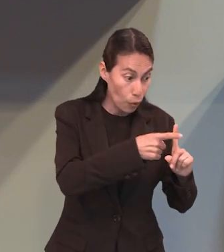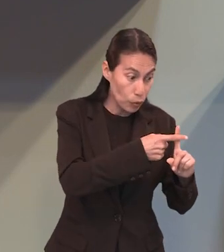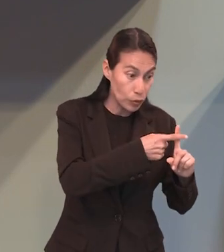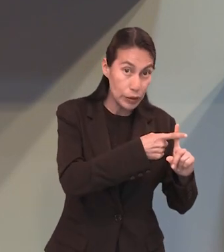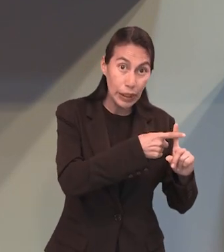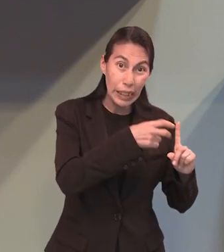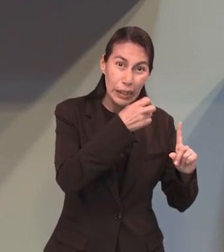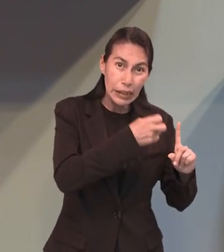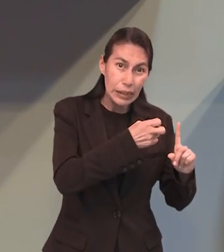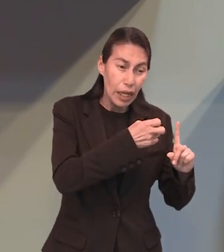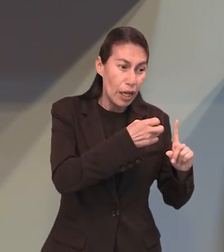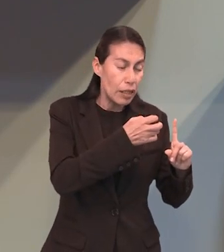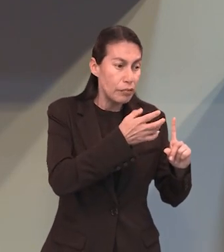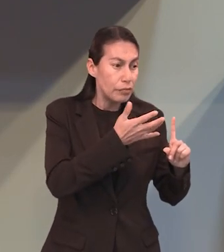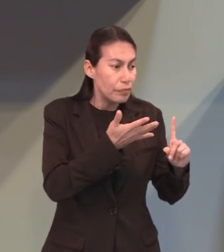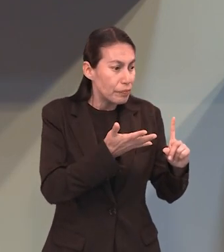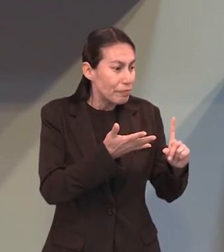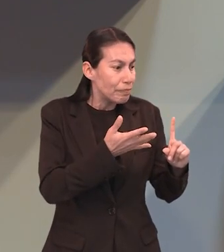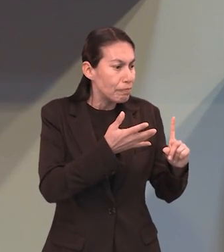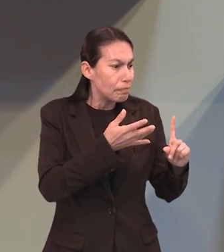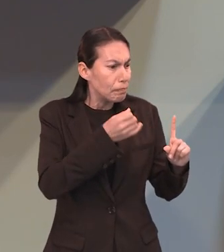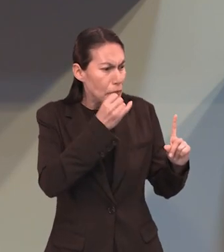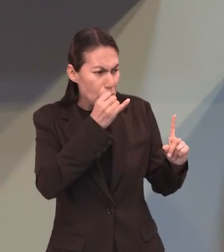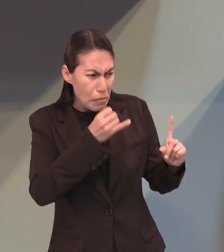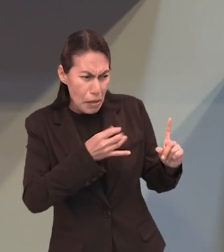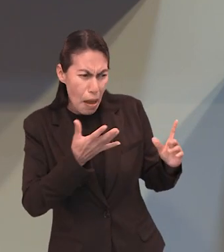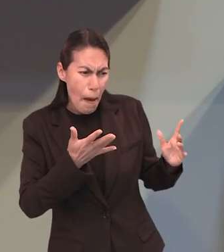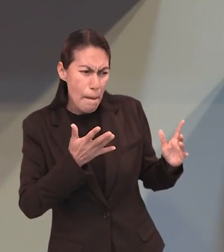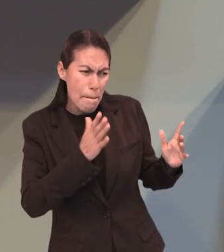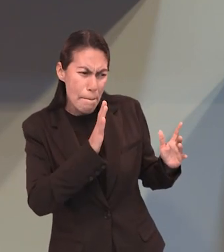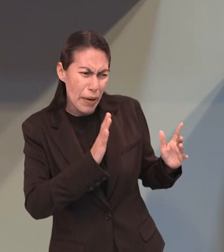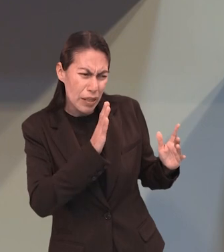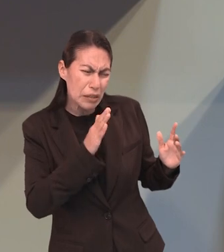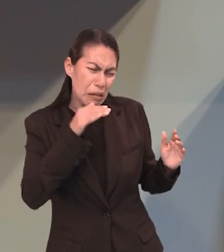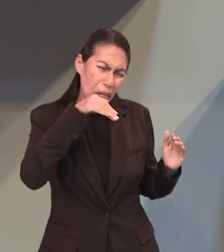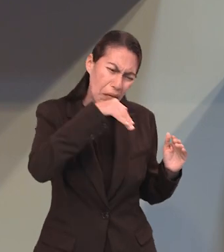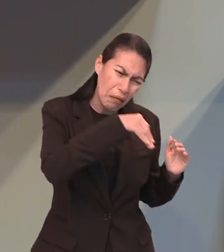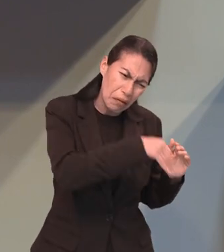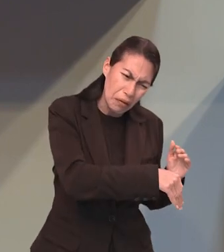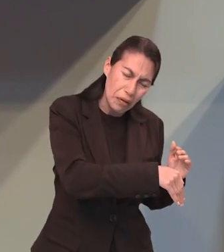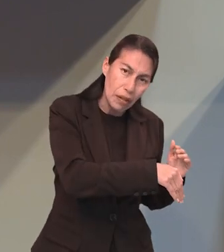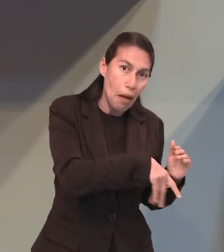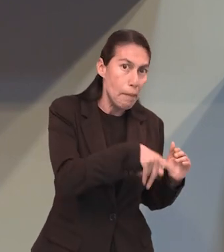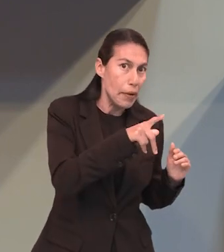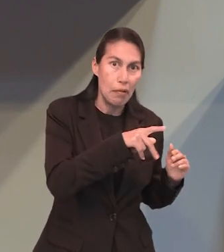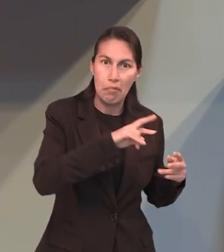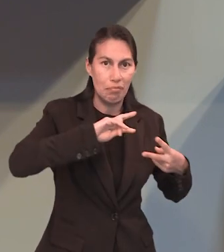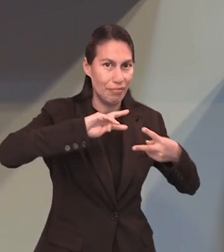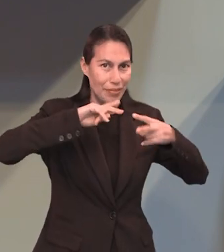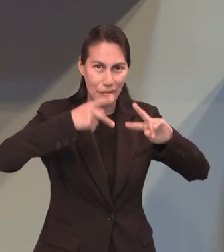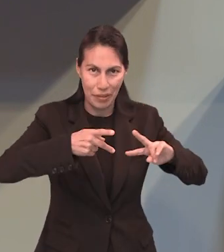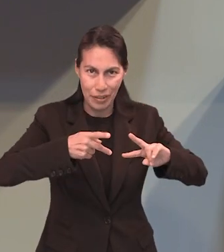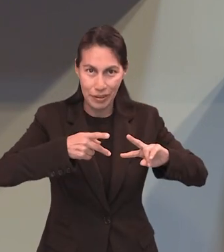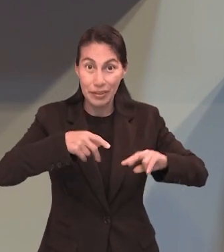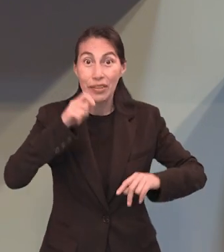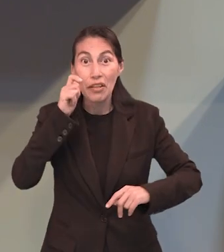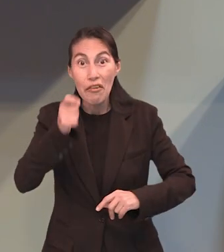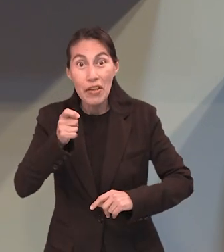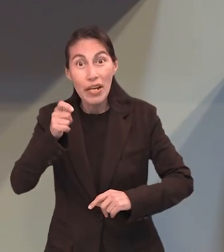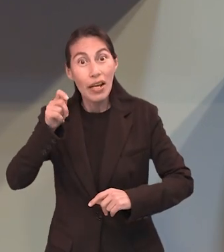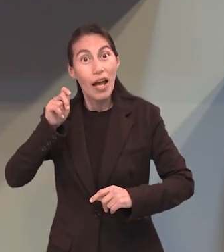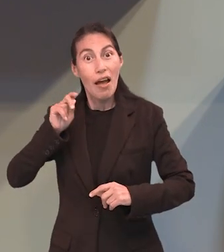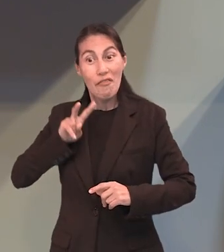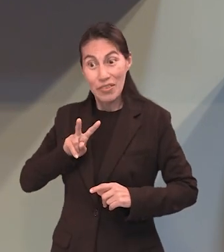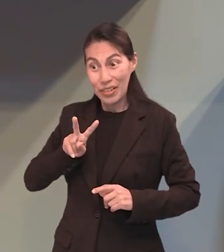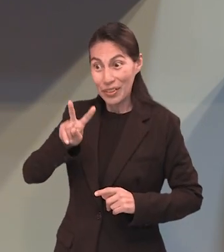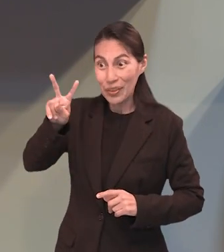imagen de una aparente derrota cuando es totalmente lo contrario. Es una victoria